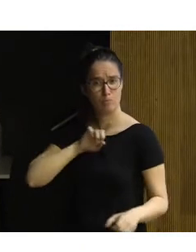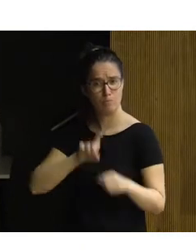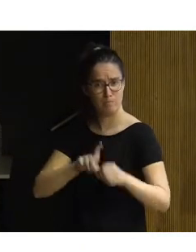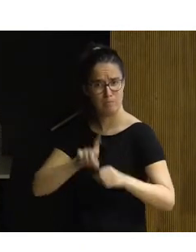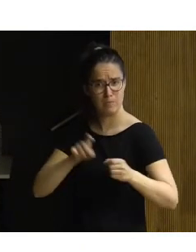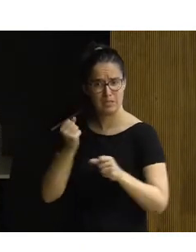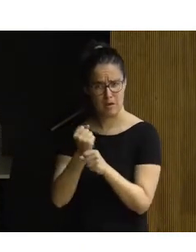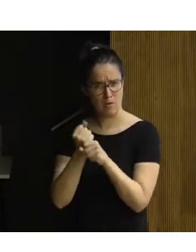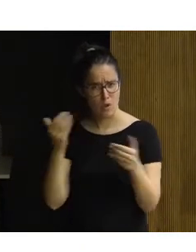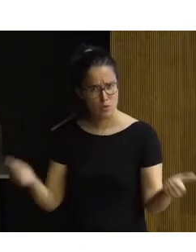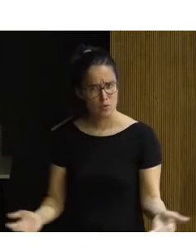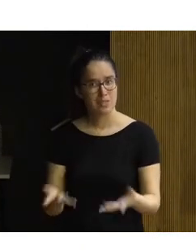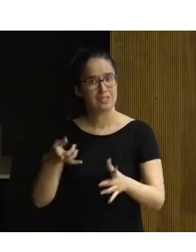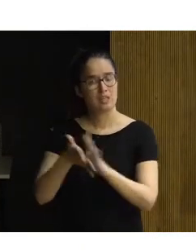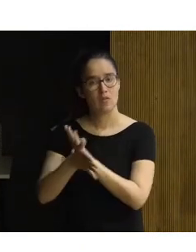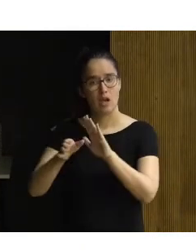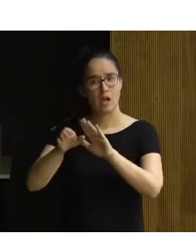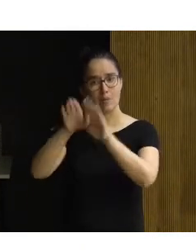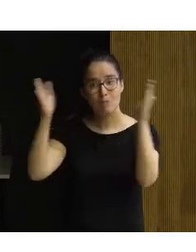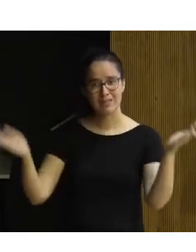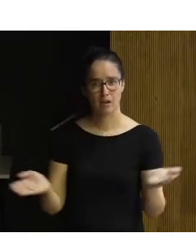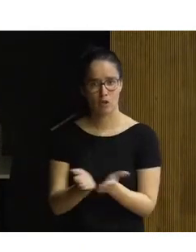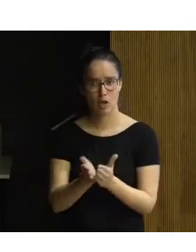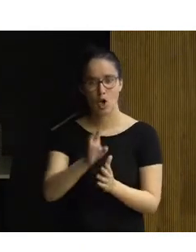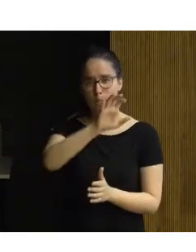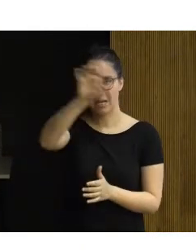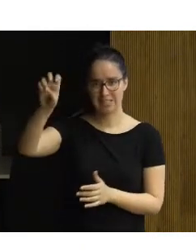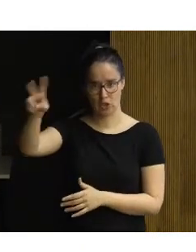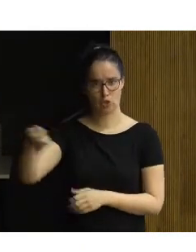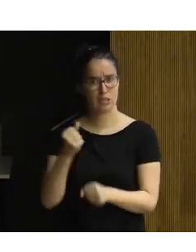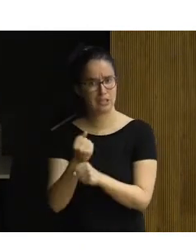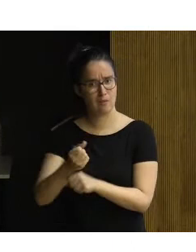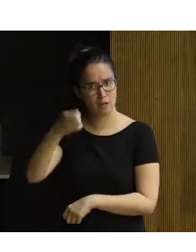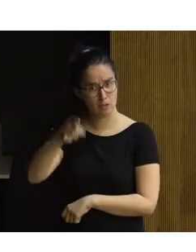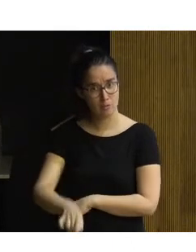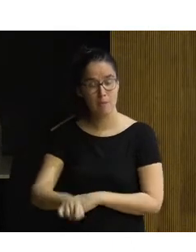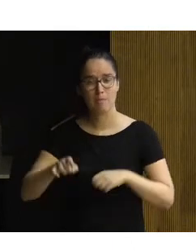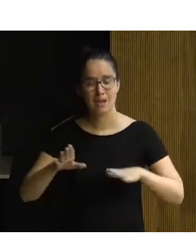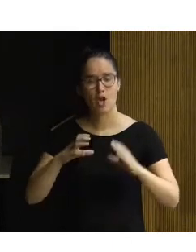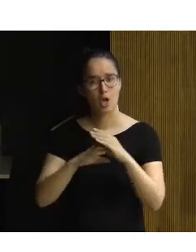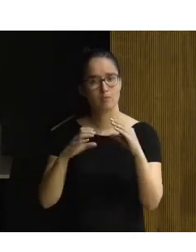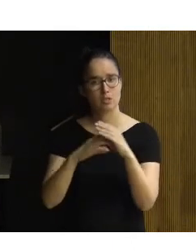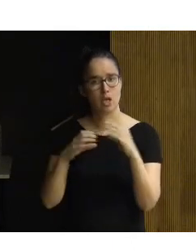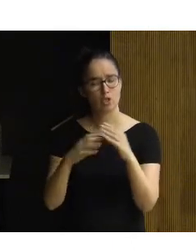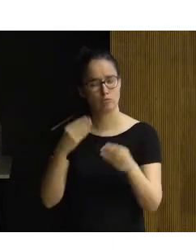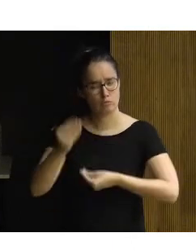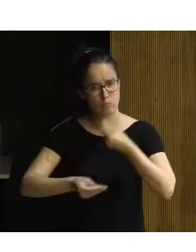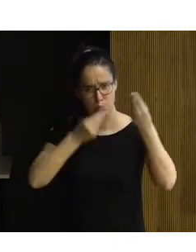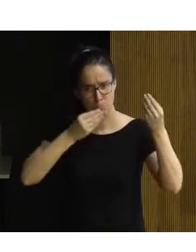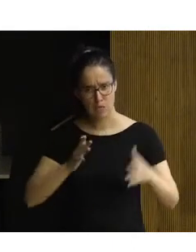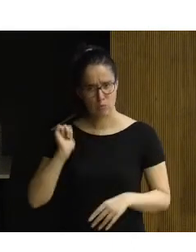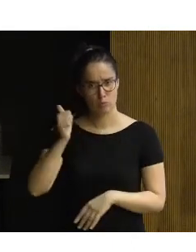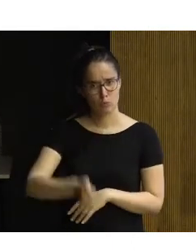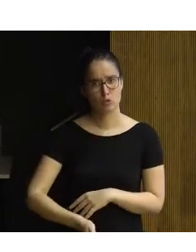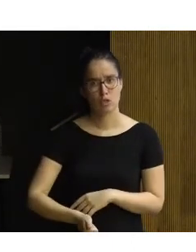haciendo esa labor. Quiero decir que en el panorama internacional hay otros países que están trabajando también. Inserso hizo bien los deberes durante todos estos